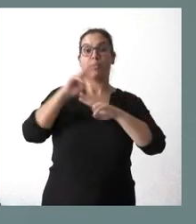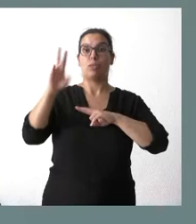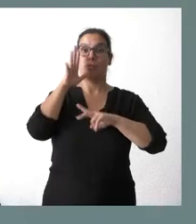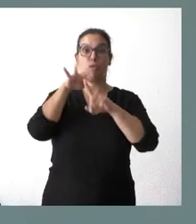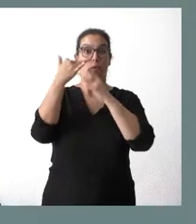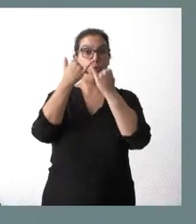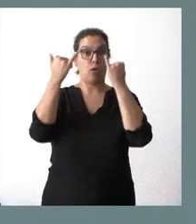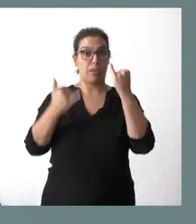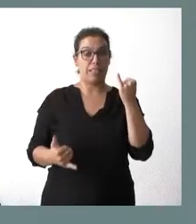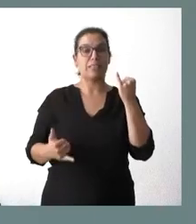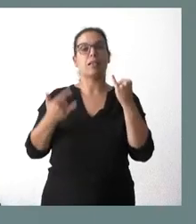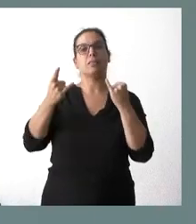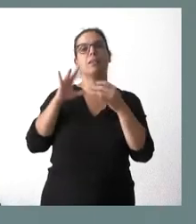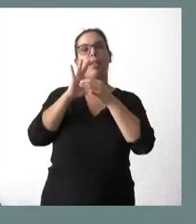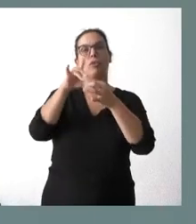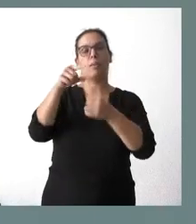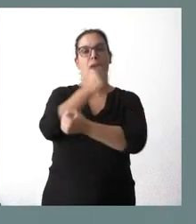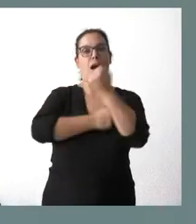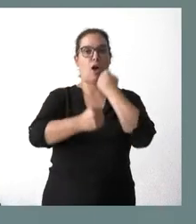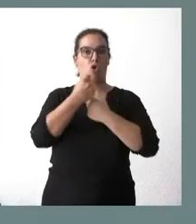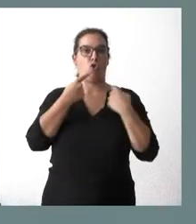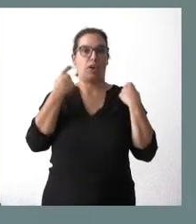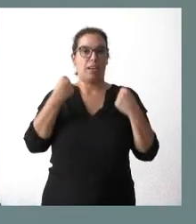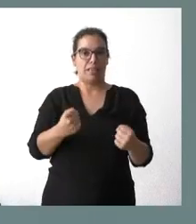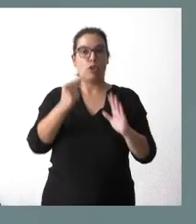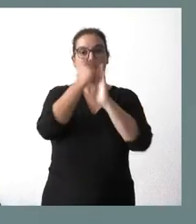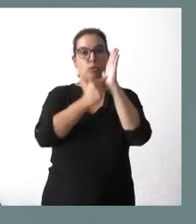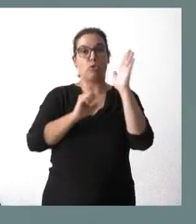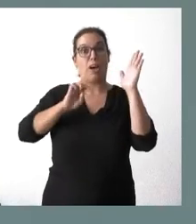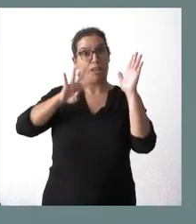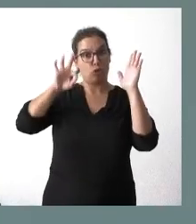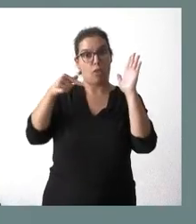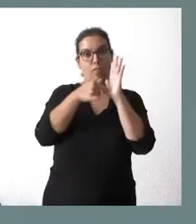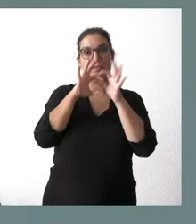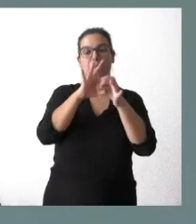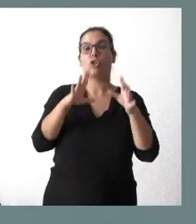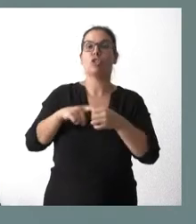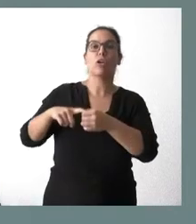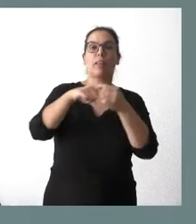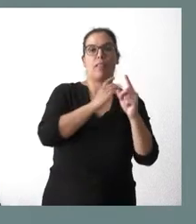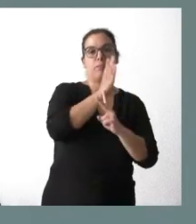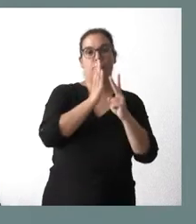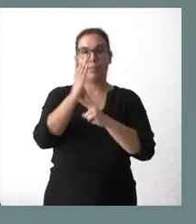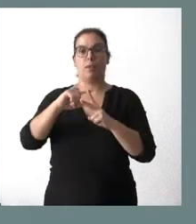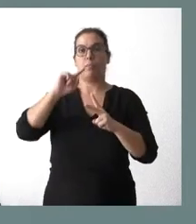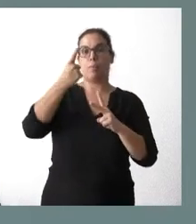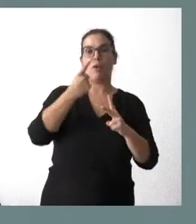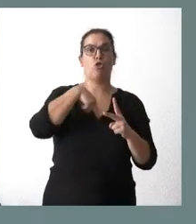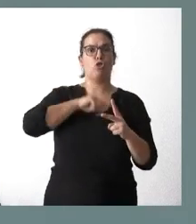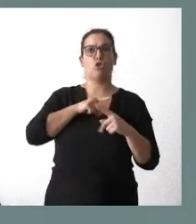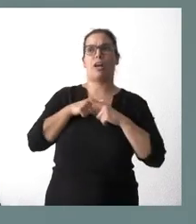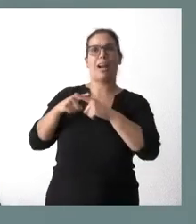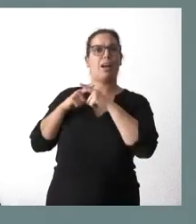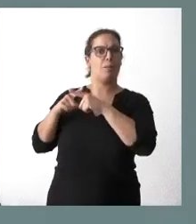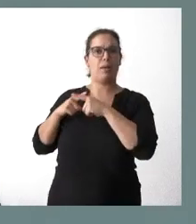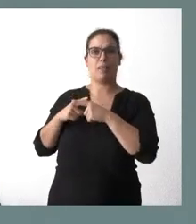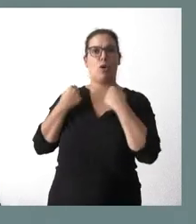tenía que ver con el ahorro energético, en concreto el punto 14. Y, por tanto, esta solidaria tiene un doble aspecto. La cantidad de energía que enviamos al resto de España,